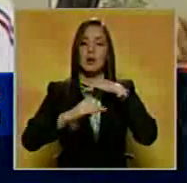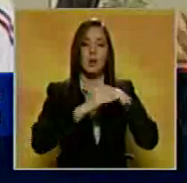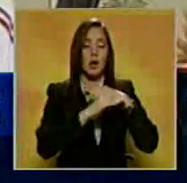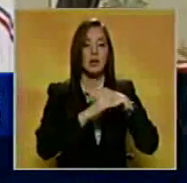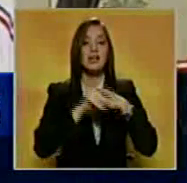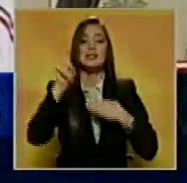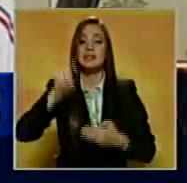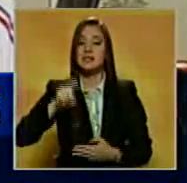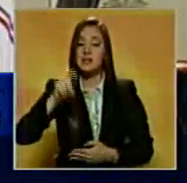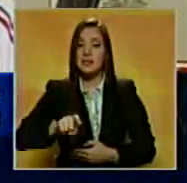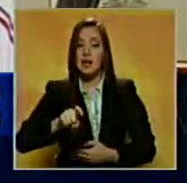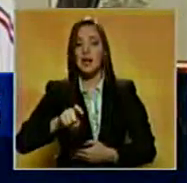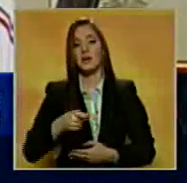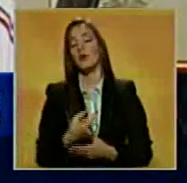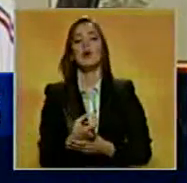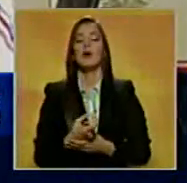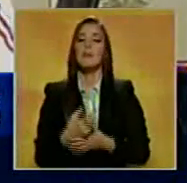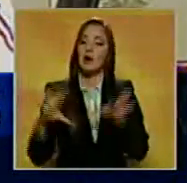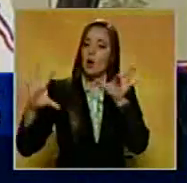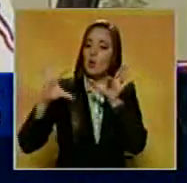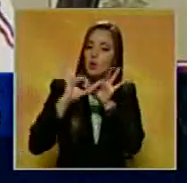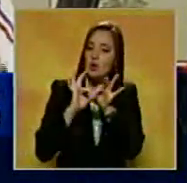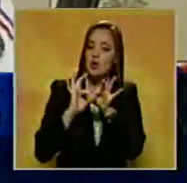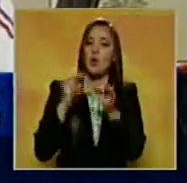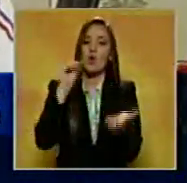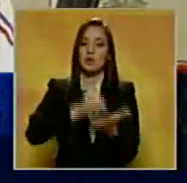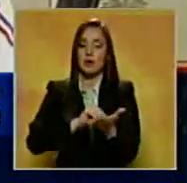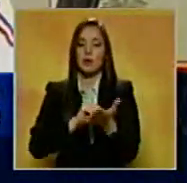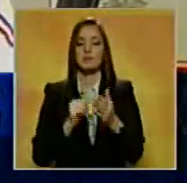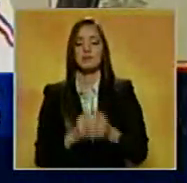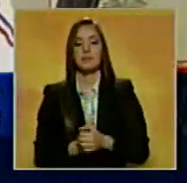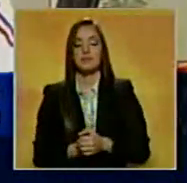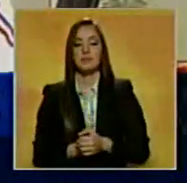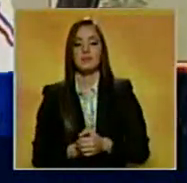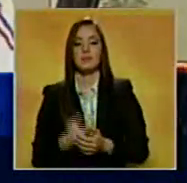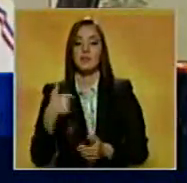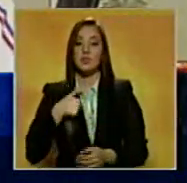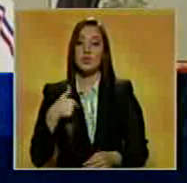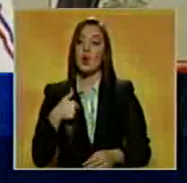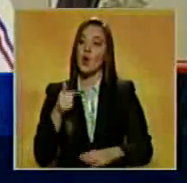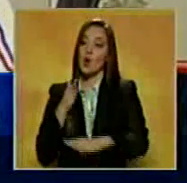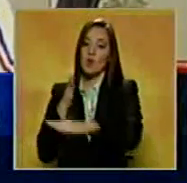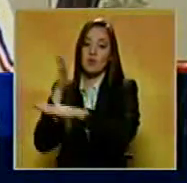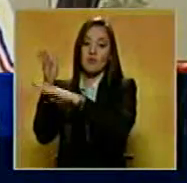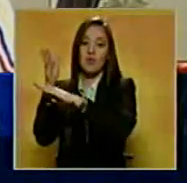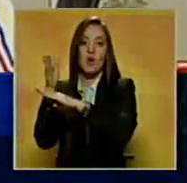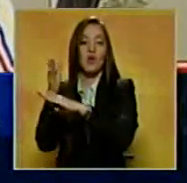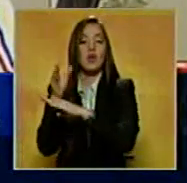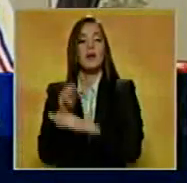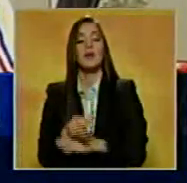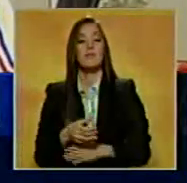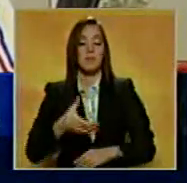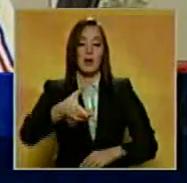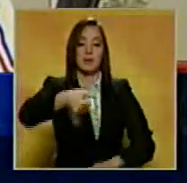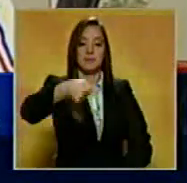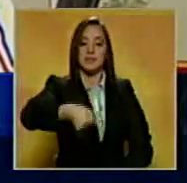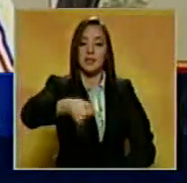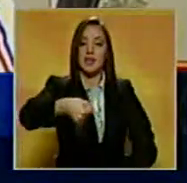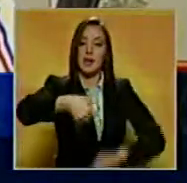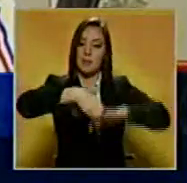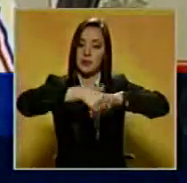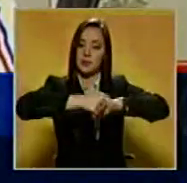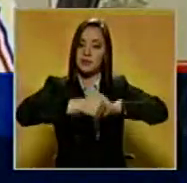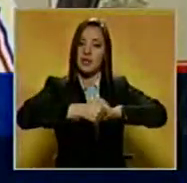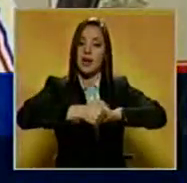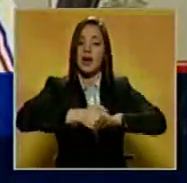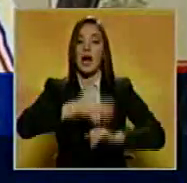poder reestablecer los lazos. Allí estaré en Quito, dándole la mano al presidente Santos y